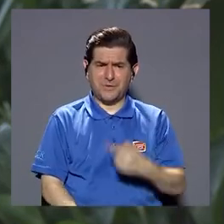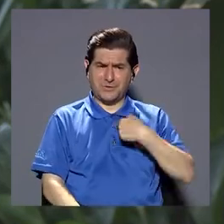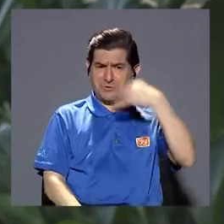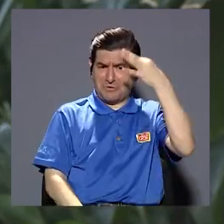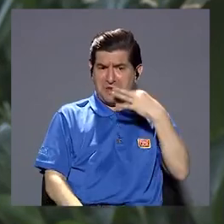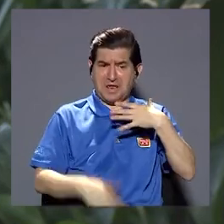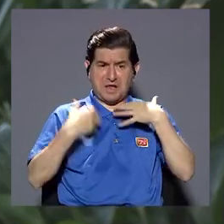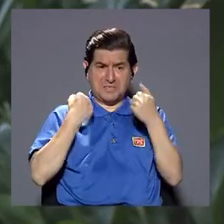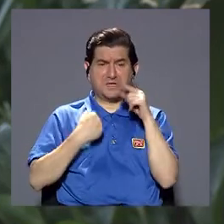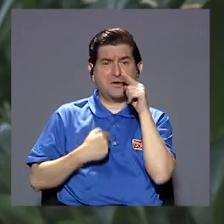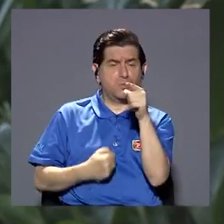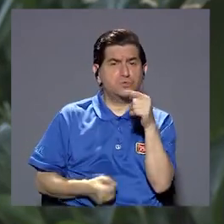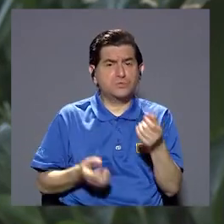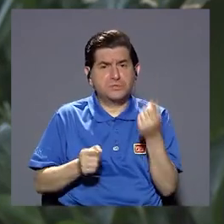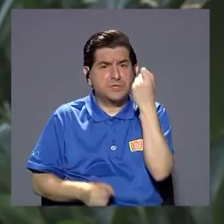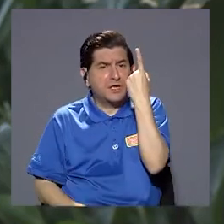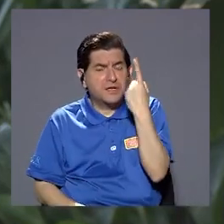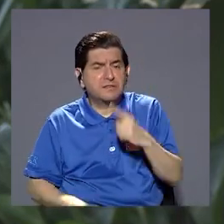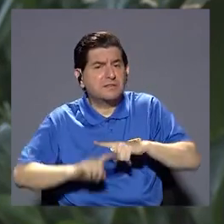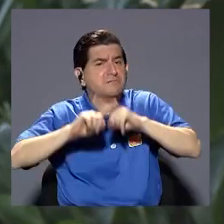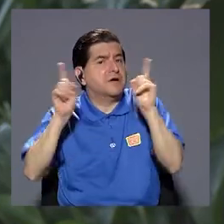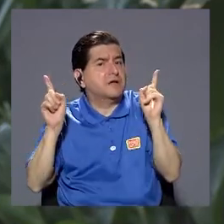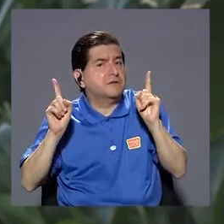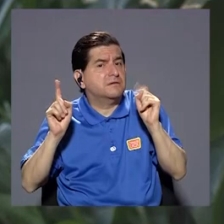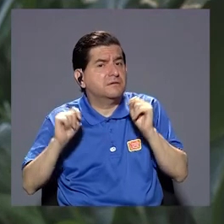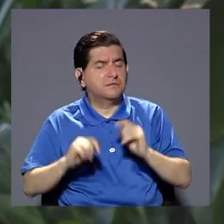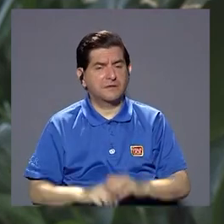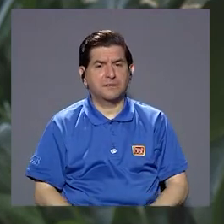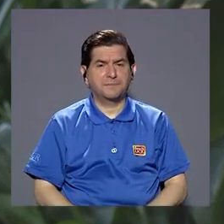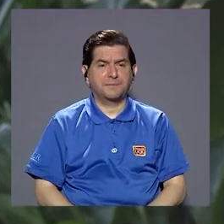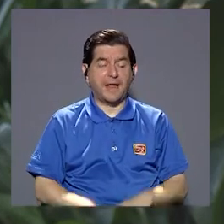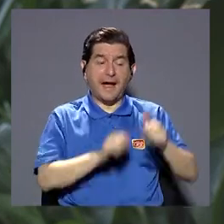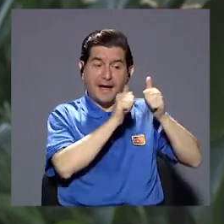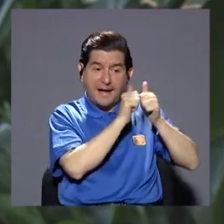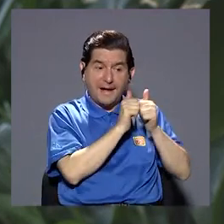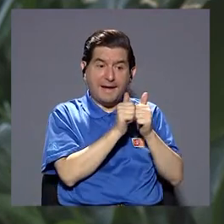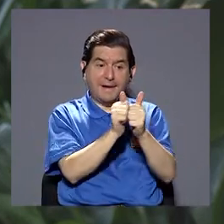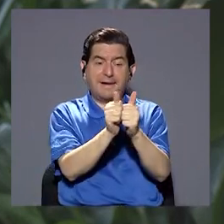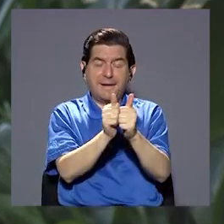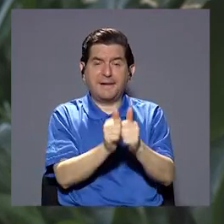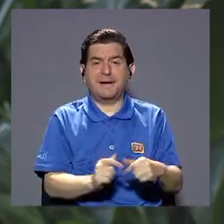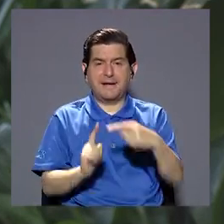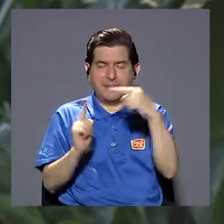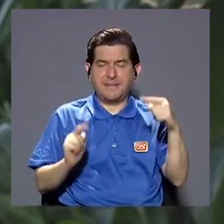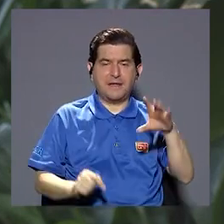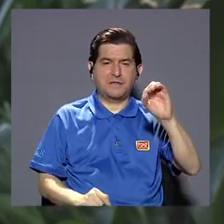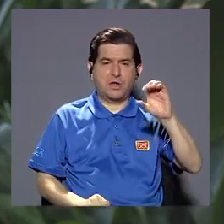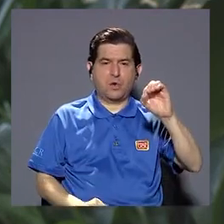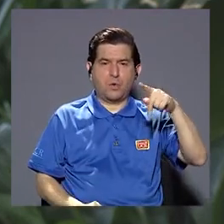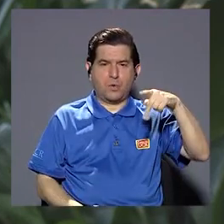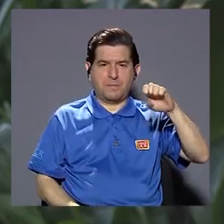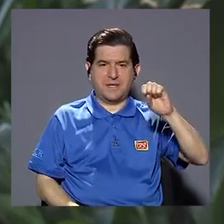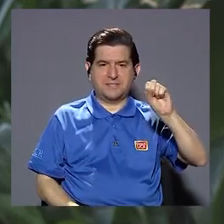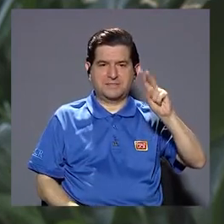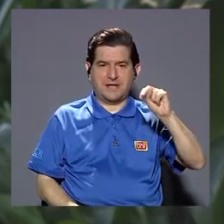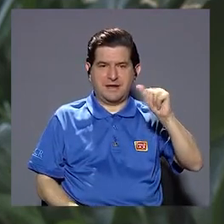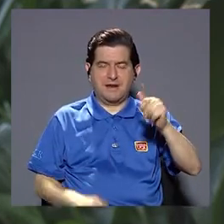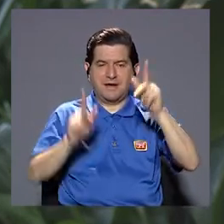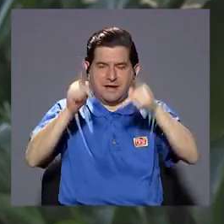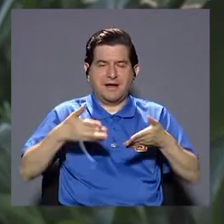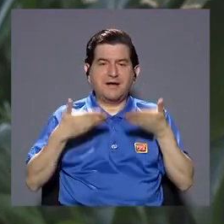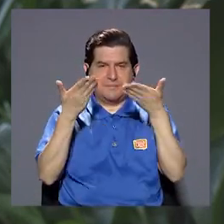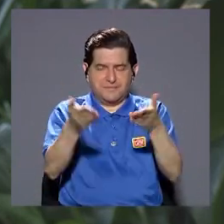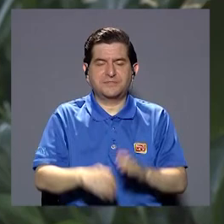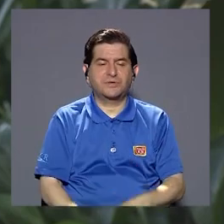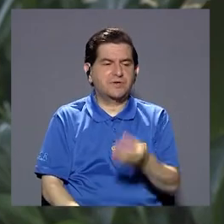lo que puede ser sano puede que para usted lo interprete de una forma diferente y ese es el acompañamiento que nosotros desde Copesana le vamos dando a las